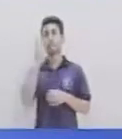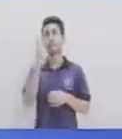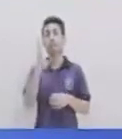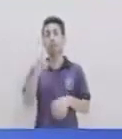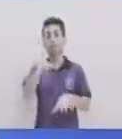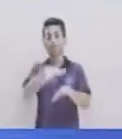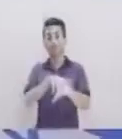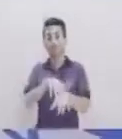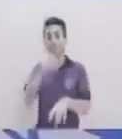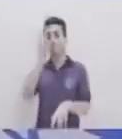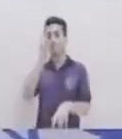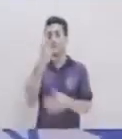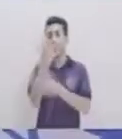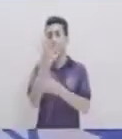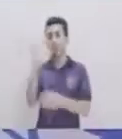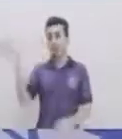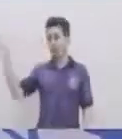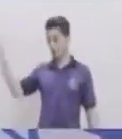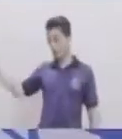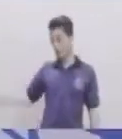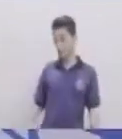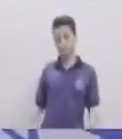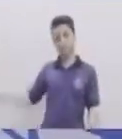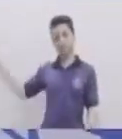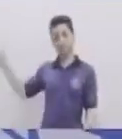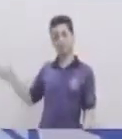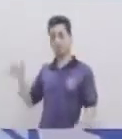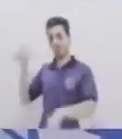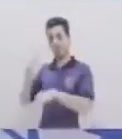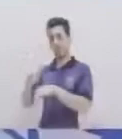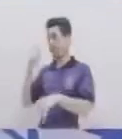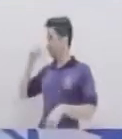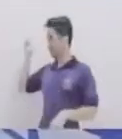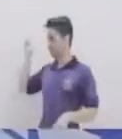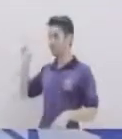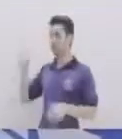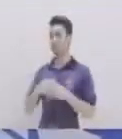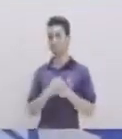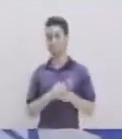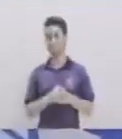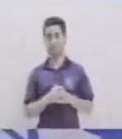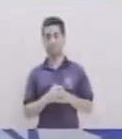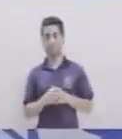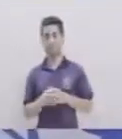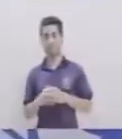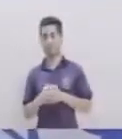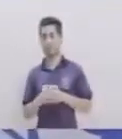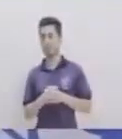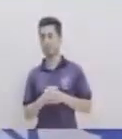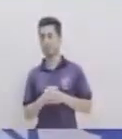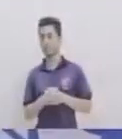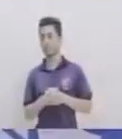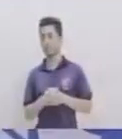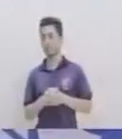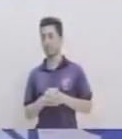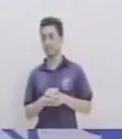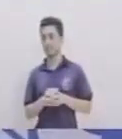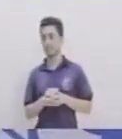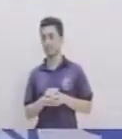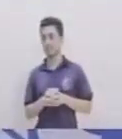derecha Lo más amplio Lo que pueda Recuerda que Es amplitud articular Así que si no llegas